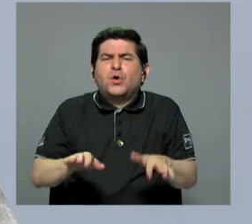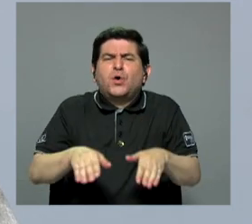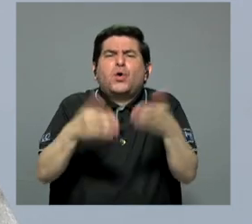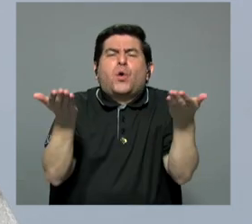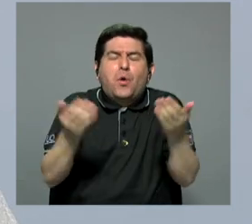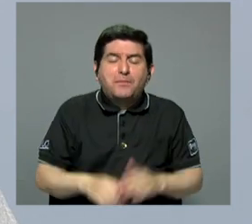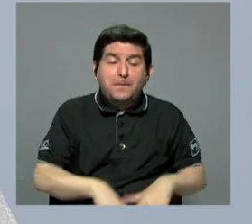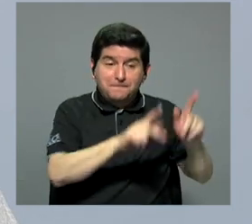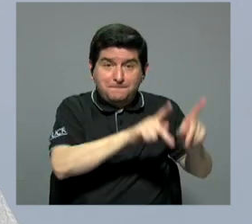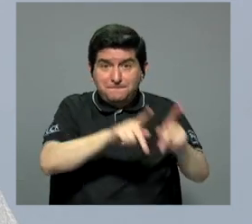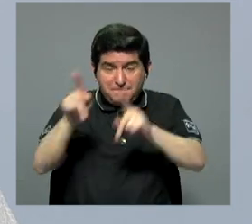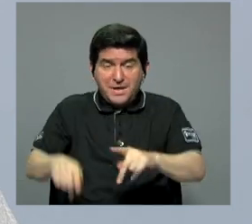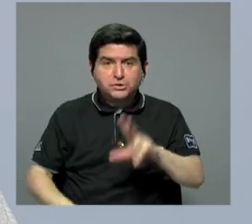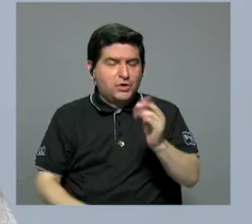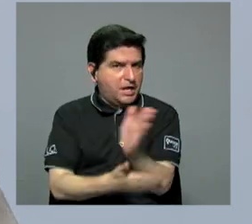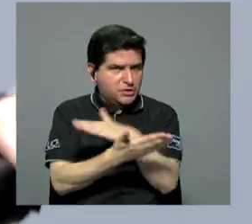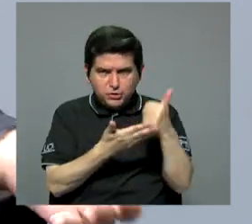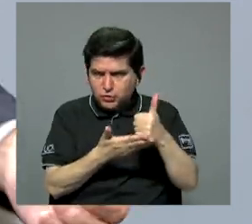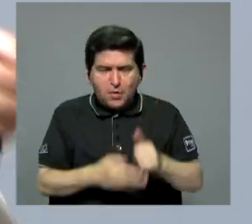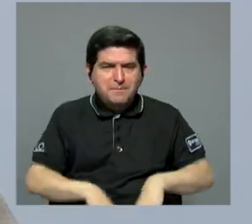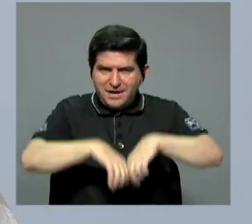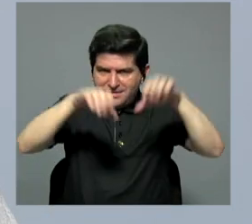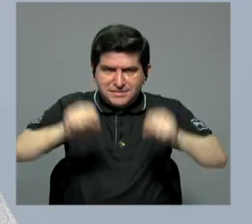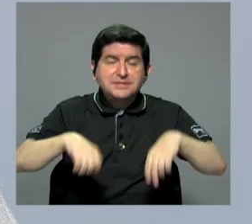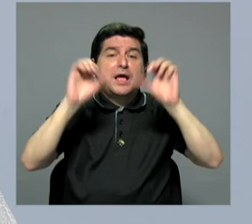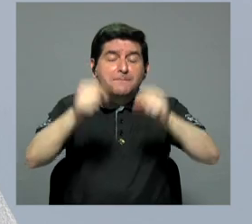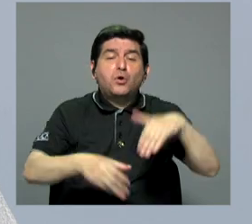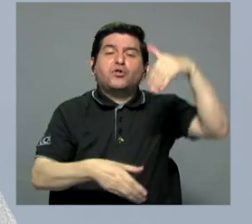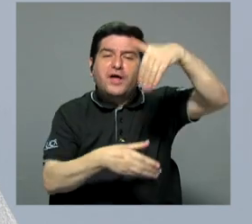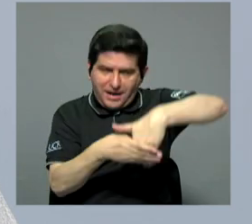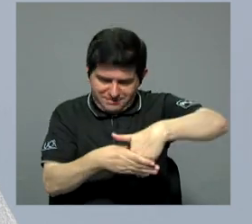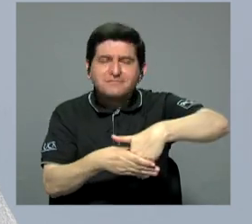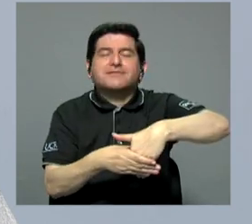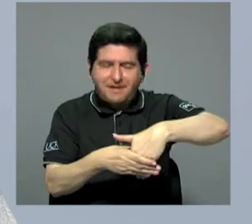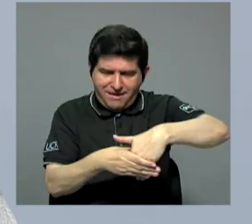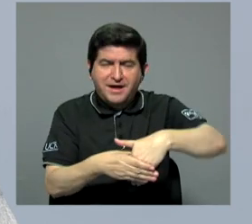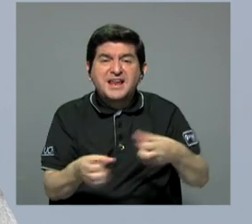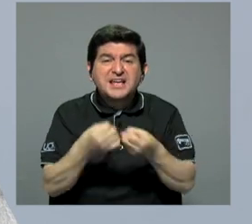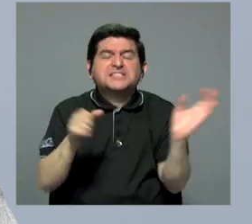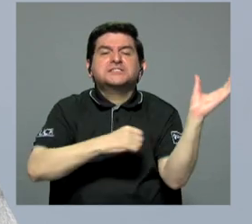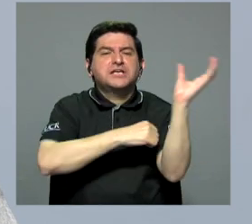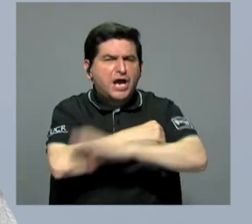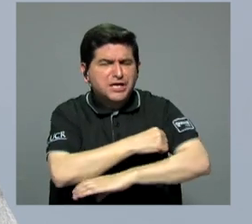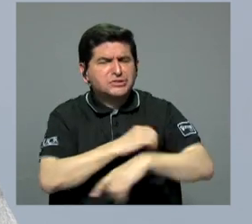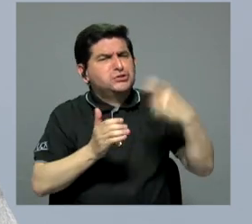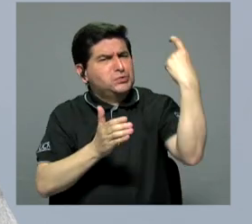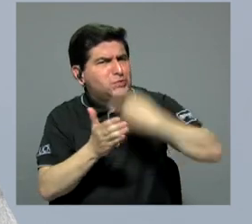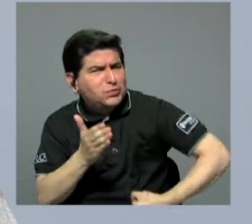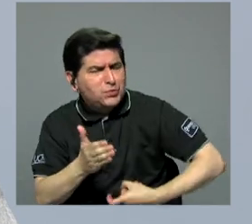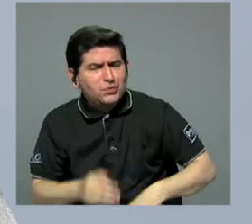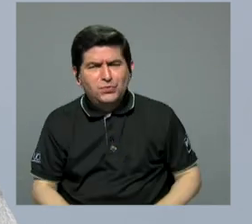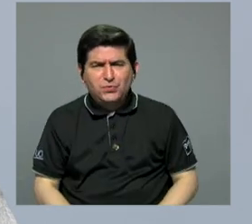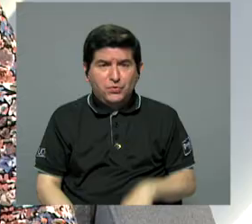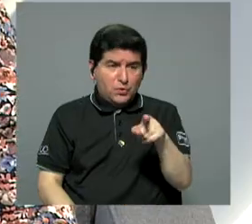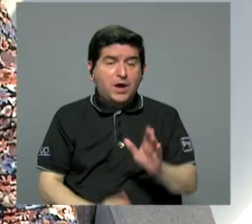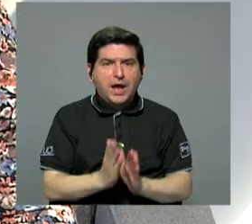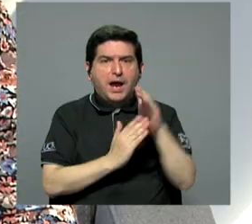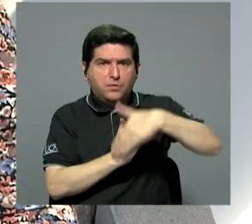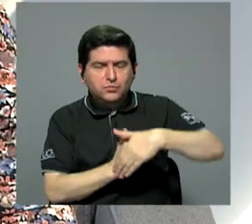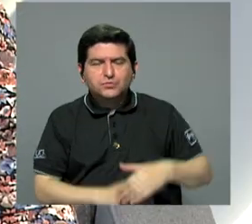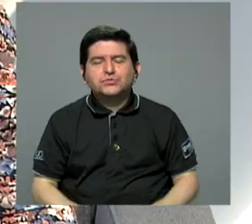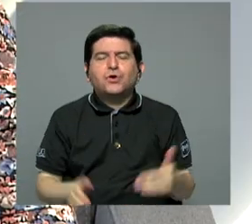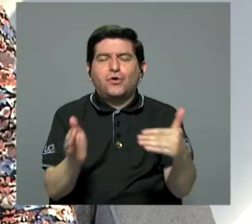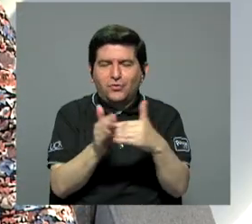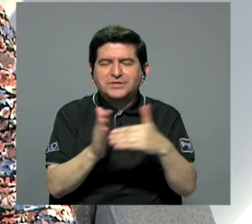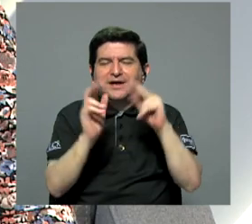Facilitando que aquellas personas que no forman parte del régimen puedan ingresar al régimen sin castigarlos mucho en el exceso de Volvemos a la